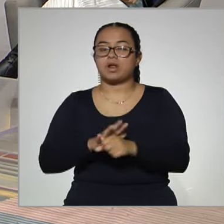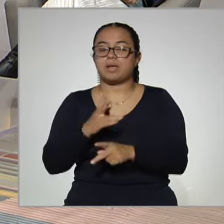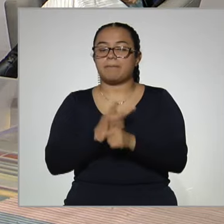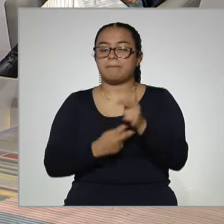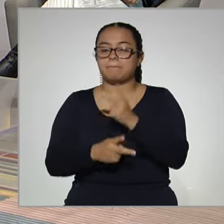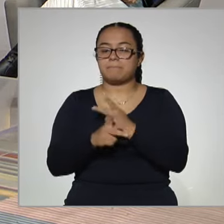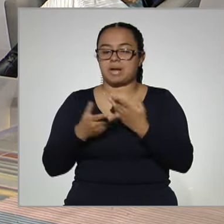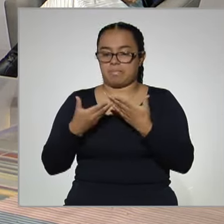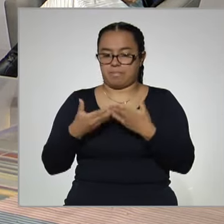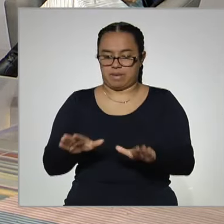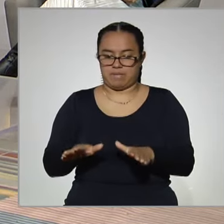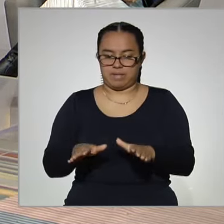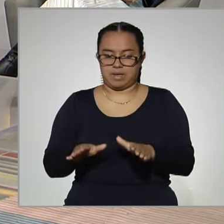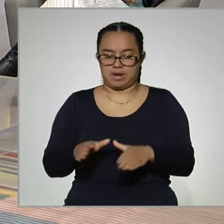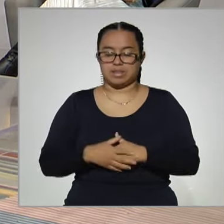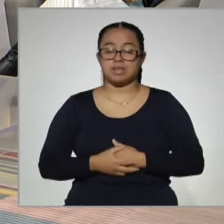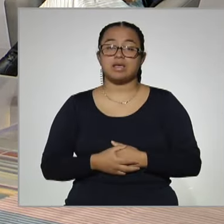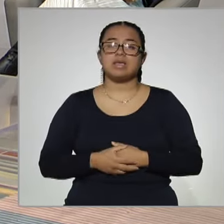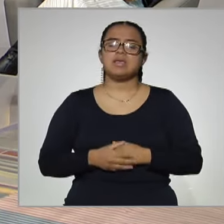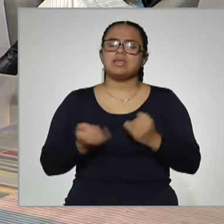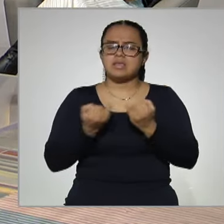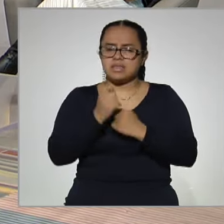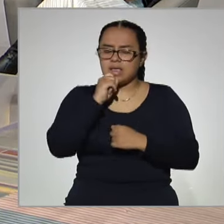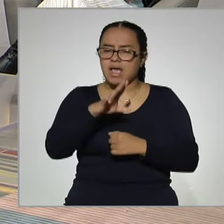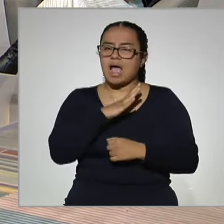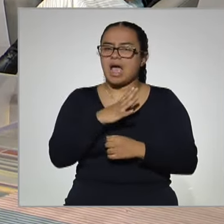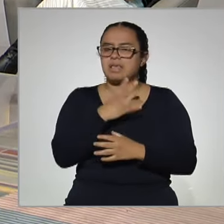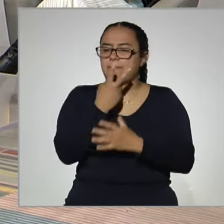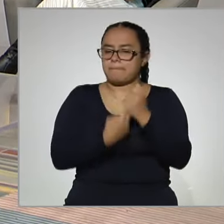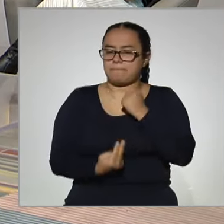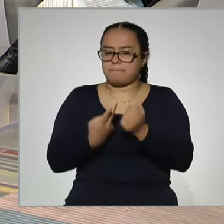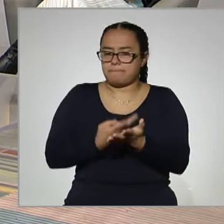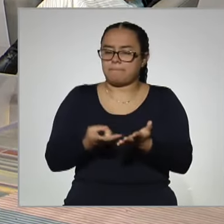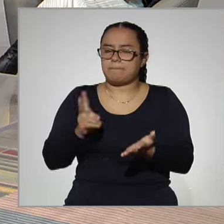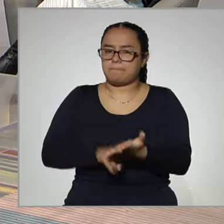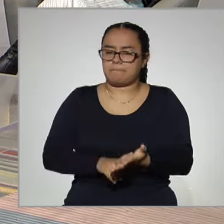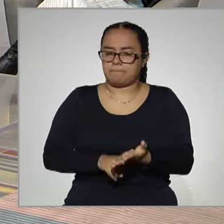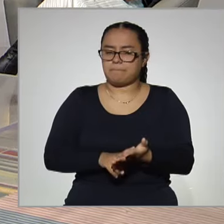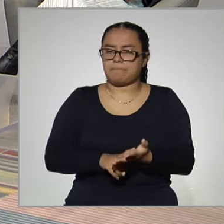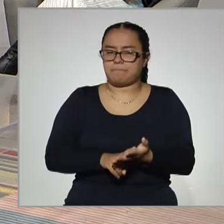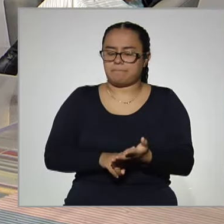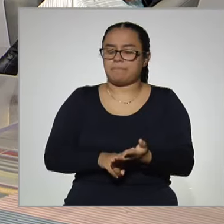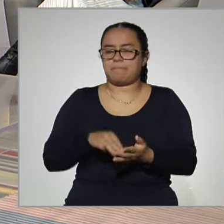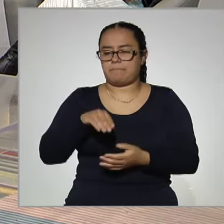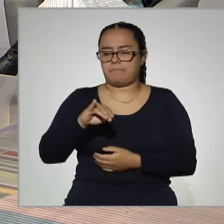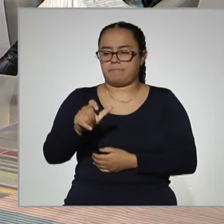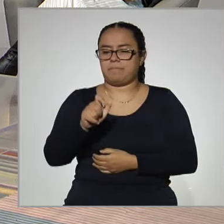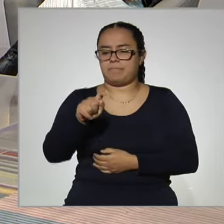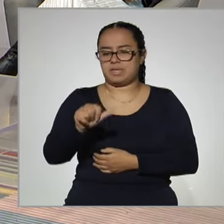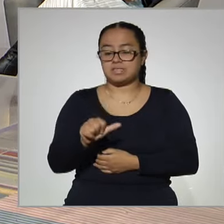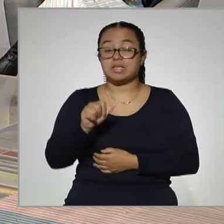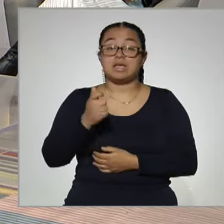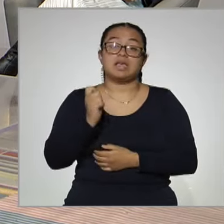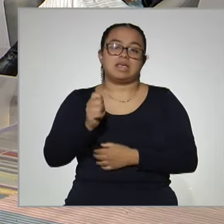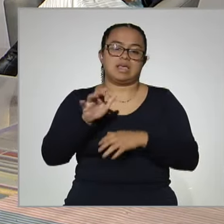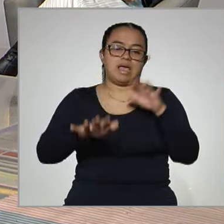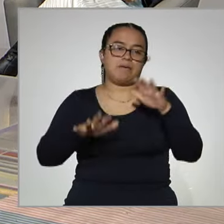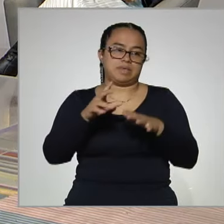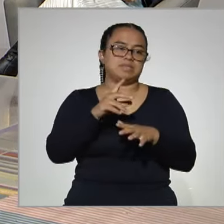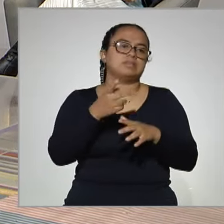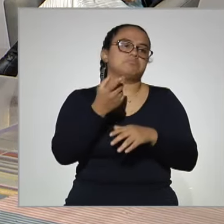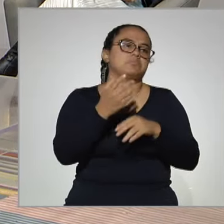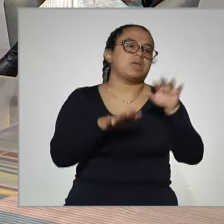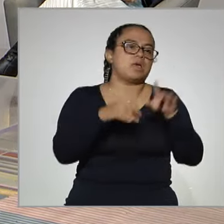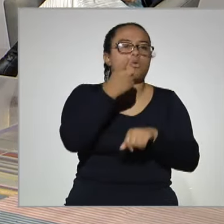prepa abierta. Incluso también hay modalidades mixtas que algunos subsistemas también ofrecen, en donde algunas veces tienen que ir presencial